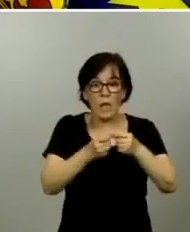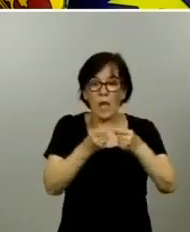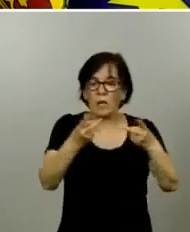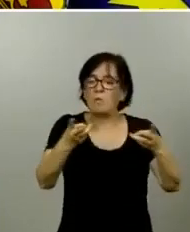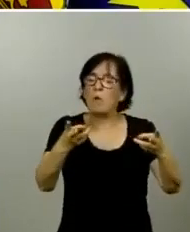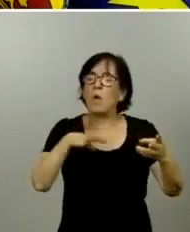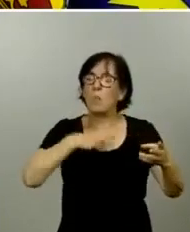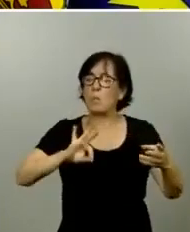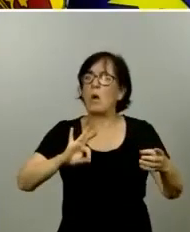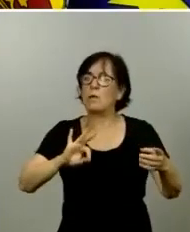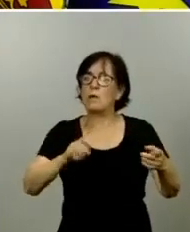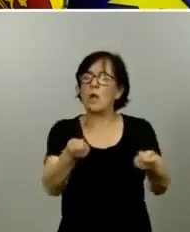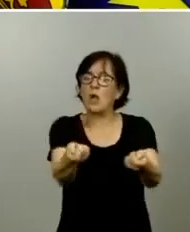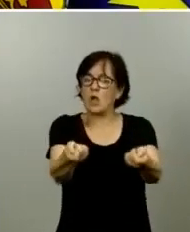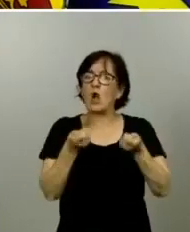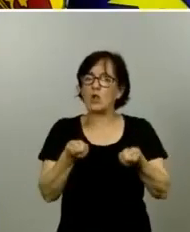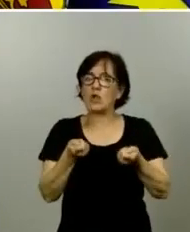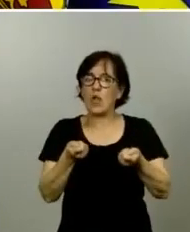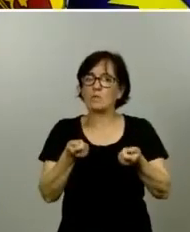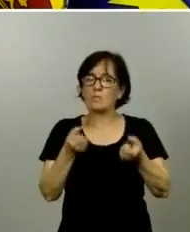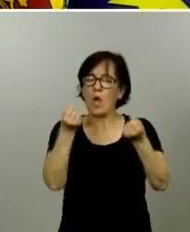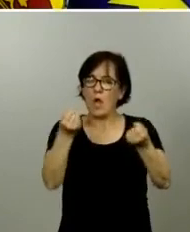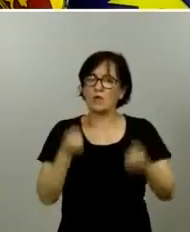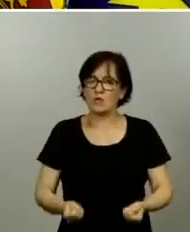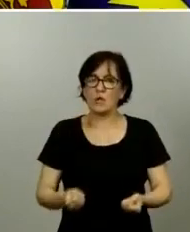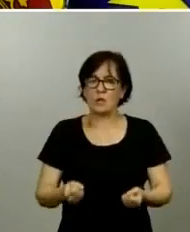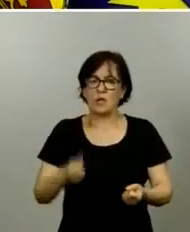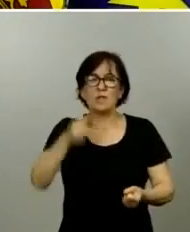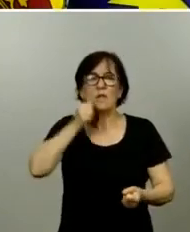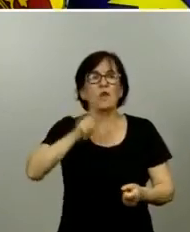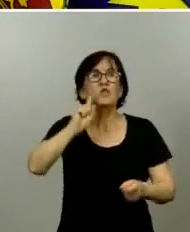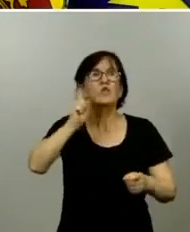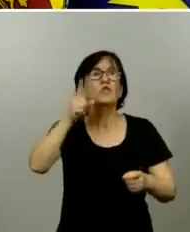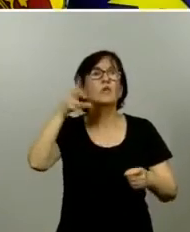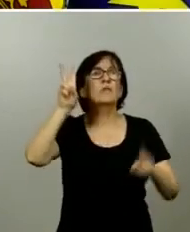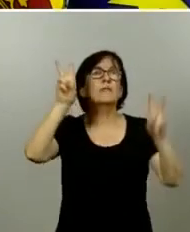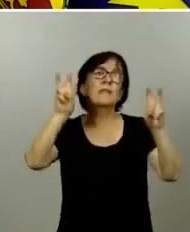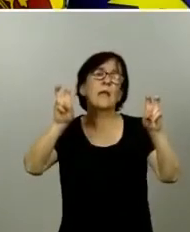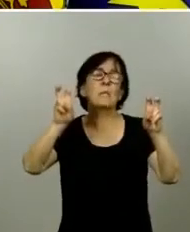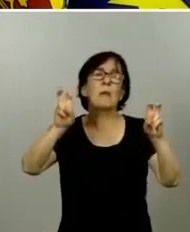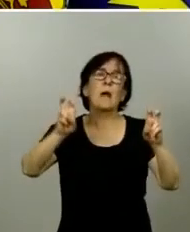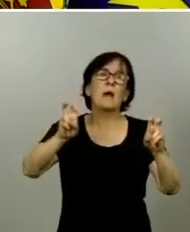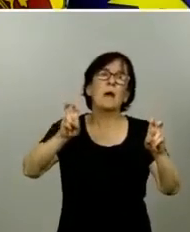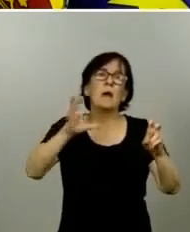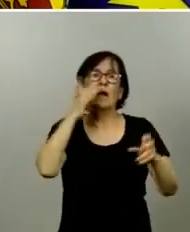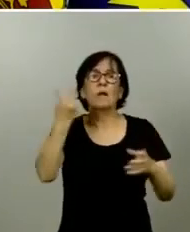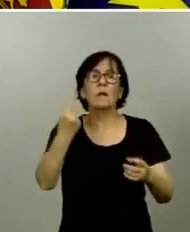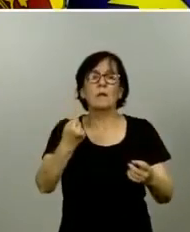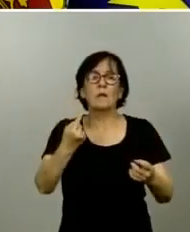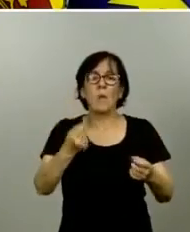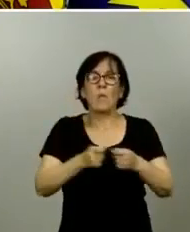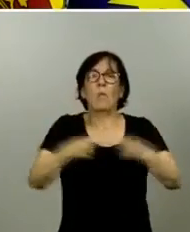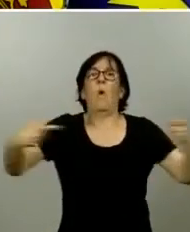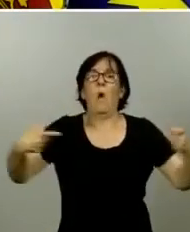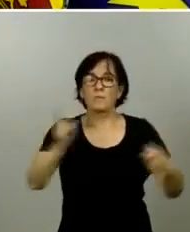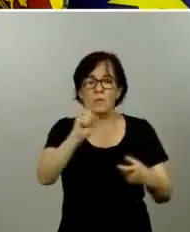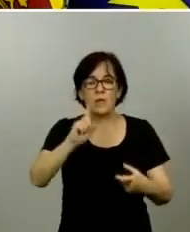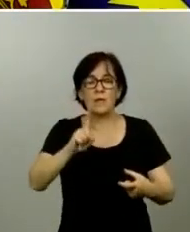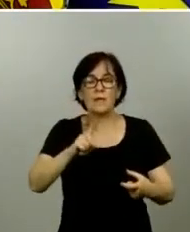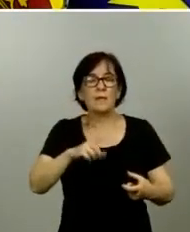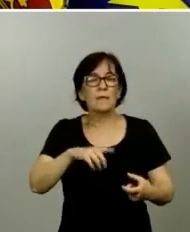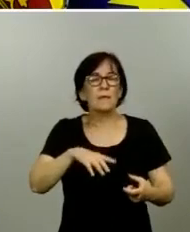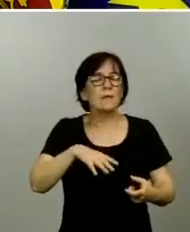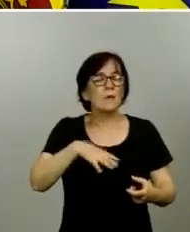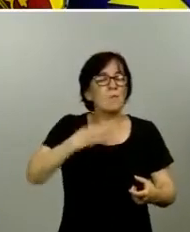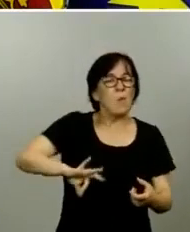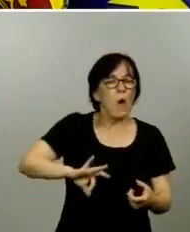las autoridades de Ceuta y por lo tanto no es una cuestión únicamente de que haya casos de más sino de la capacidad de manejo de la situación.